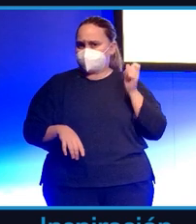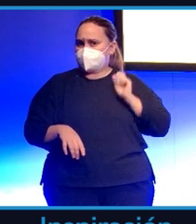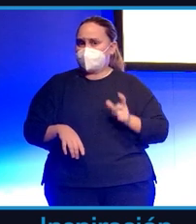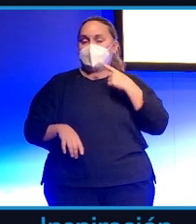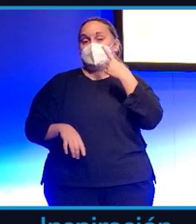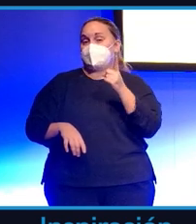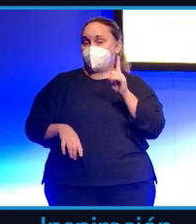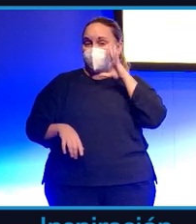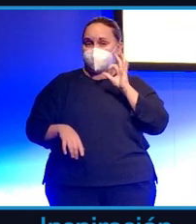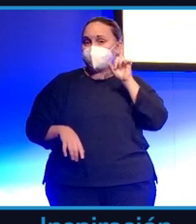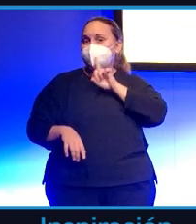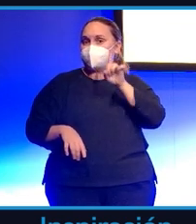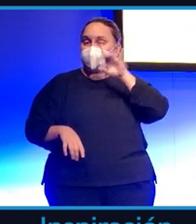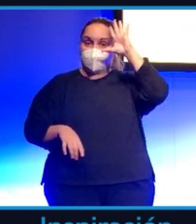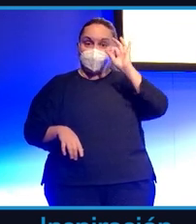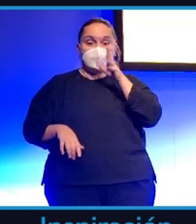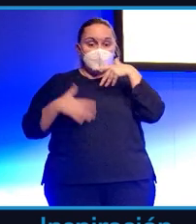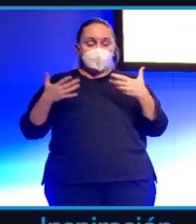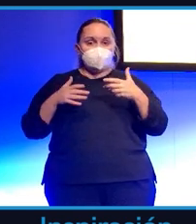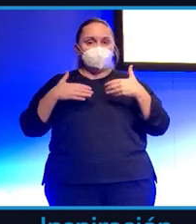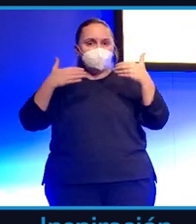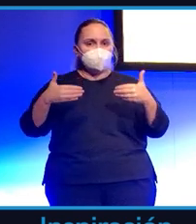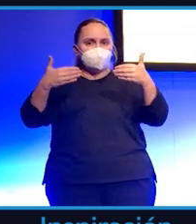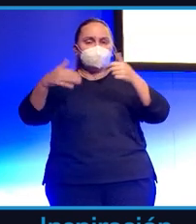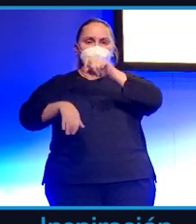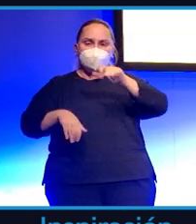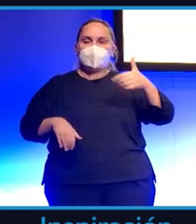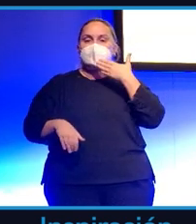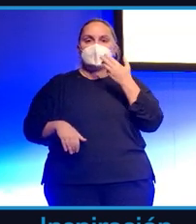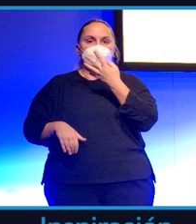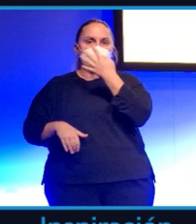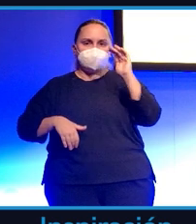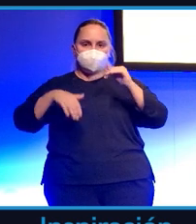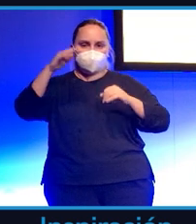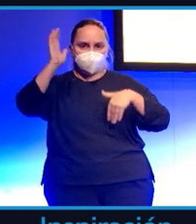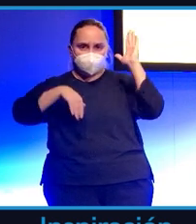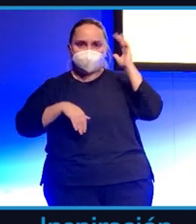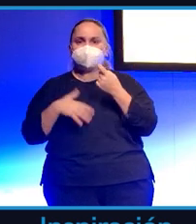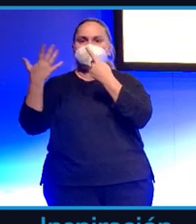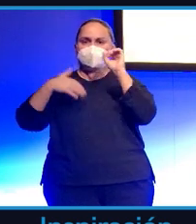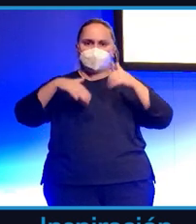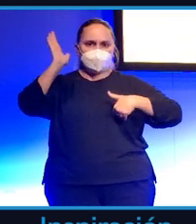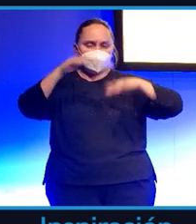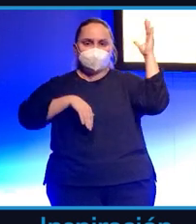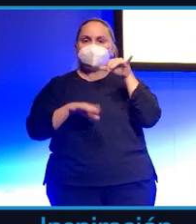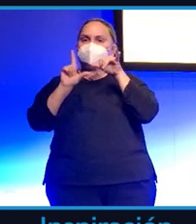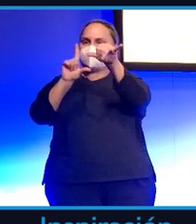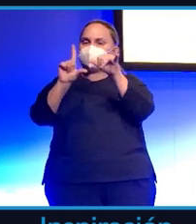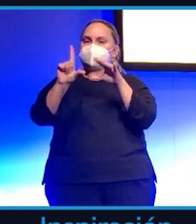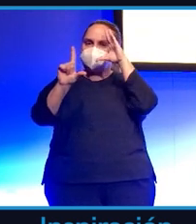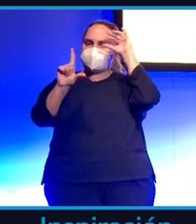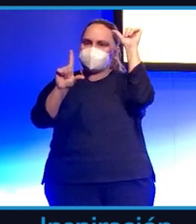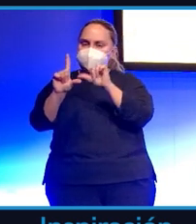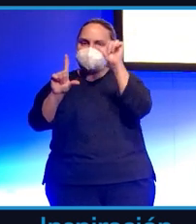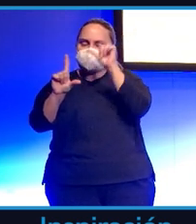gente de 40 y tantos, 50 y tantos, 60 y tantos viendo YouTube, viendo Twitch, están cambiando las costumbres